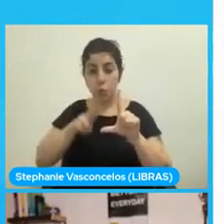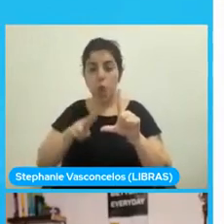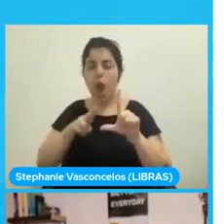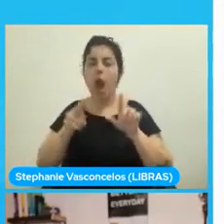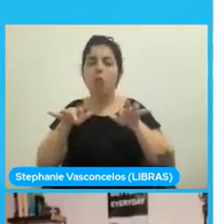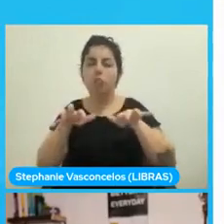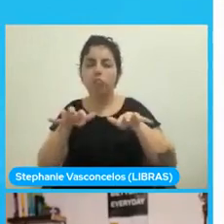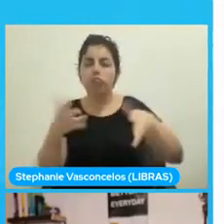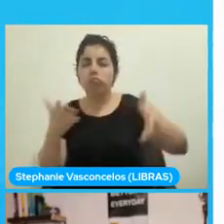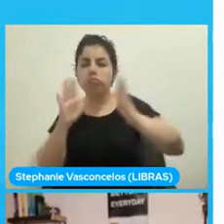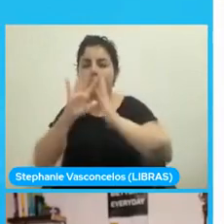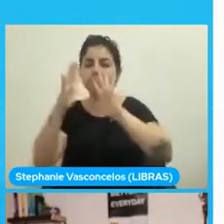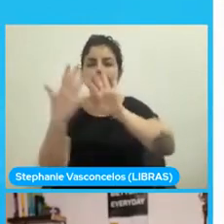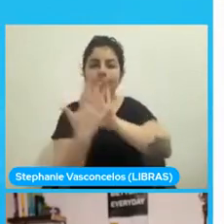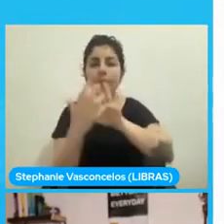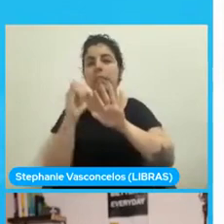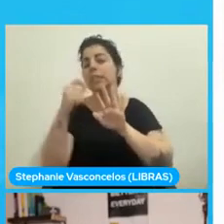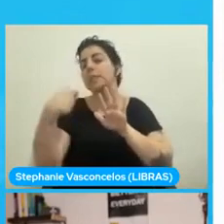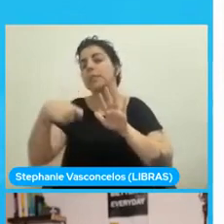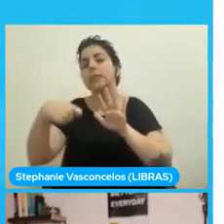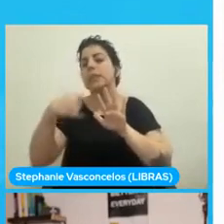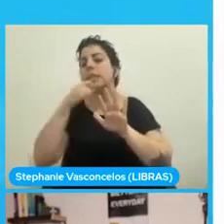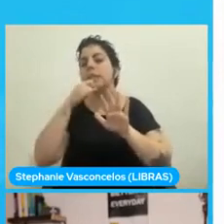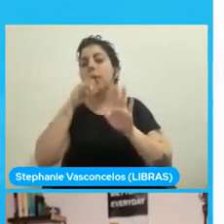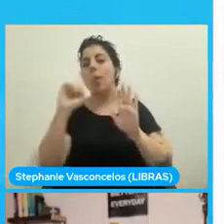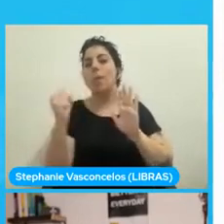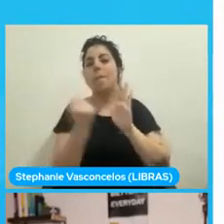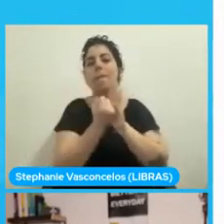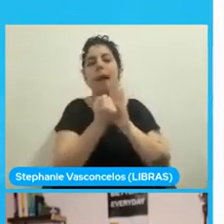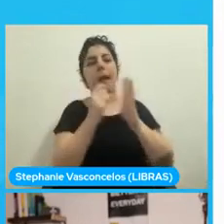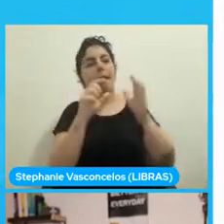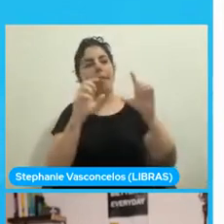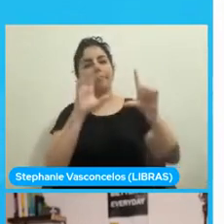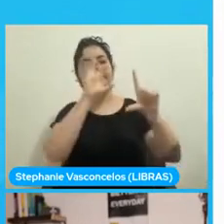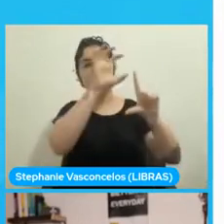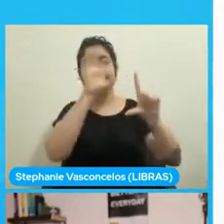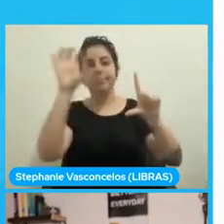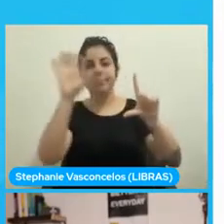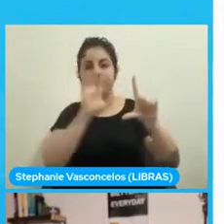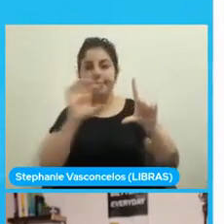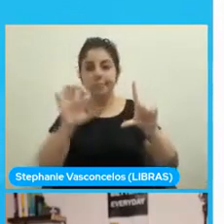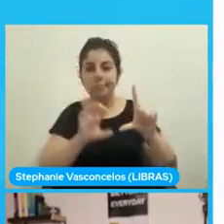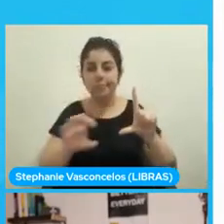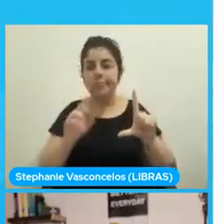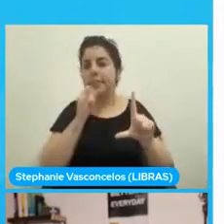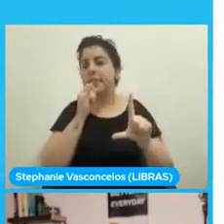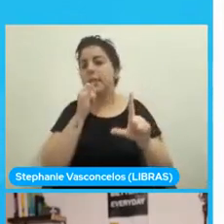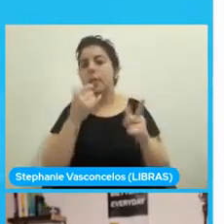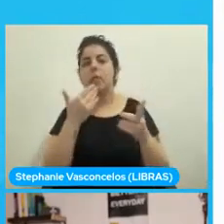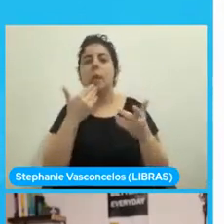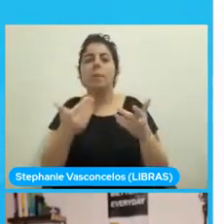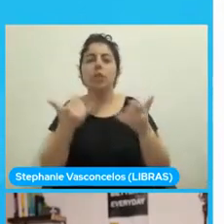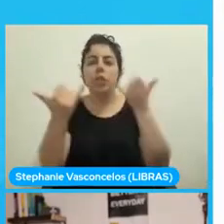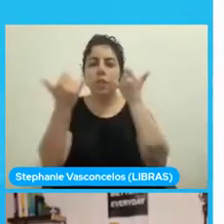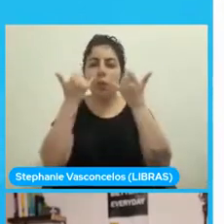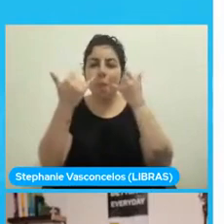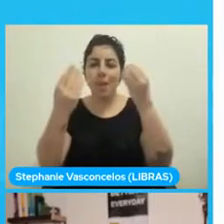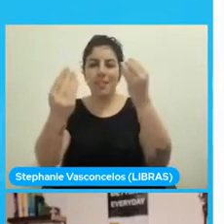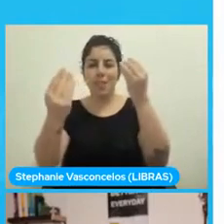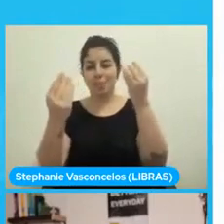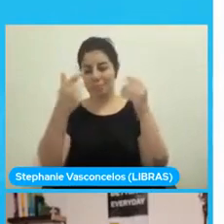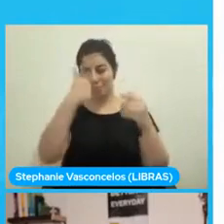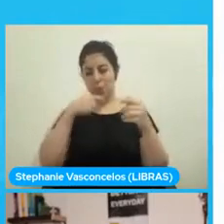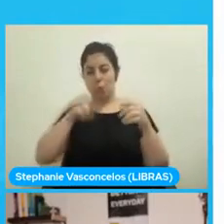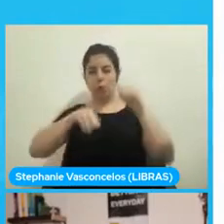cuando tiene que imprimir un label, cuando tiene que imprimir un textbox para pedir un input al usuario, utiliza